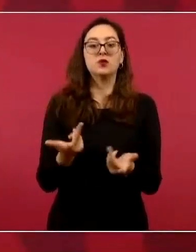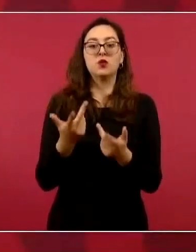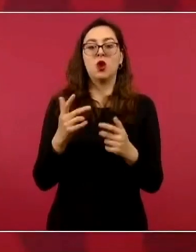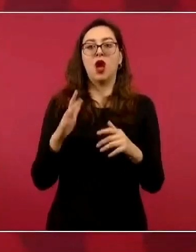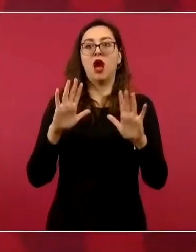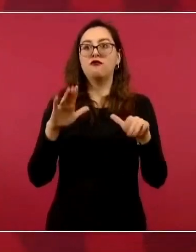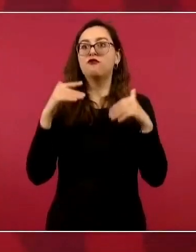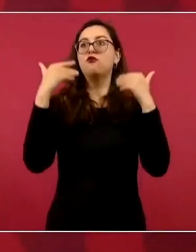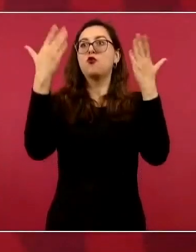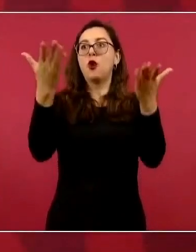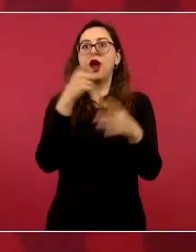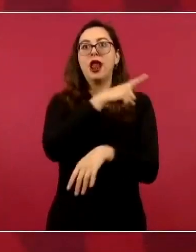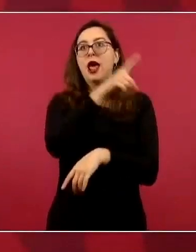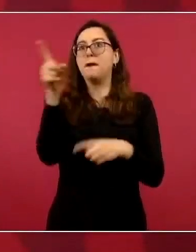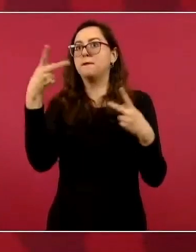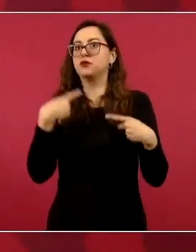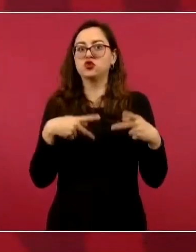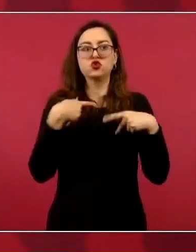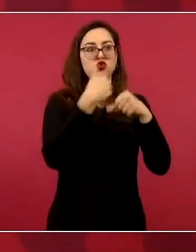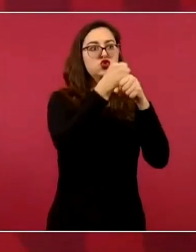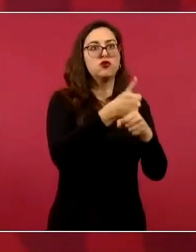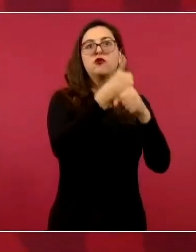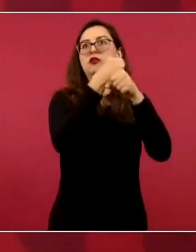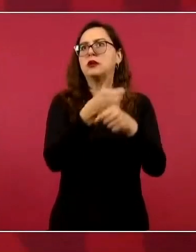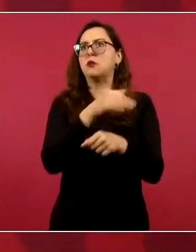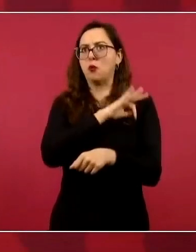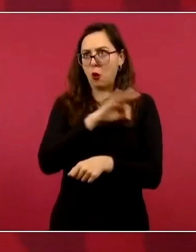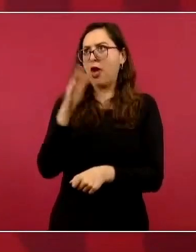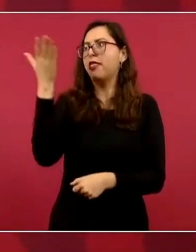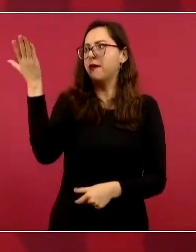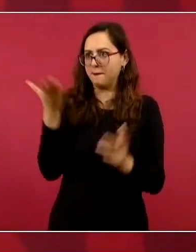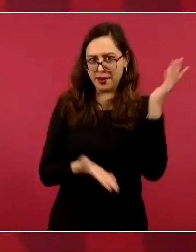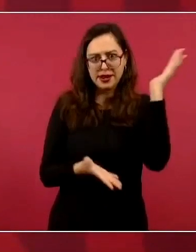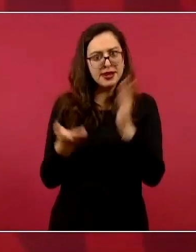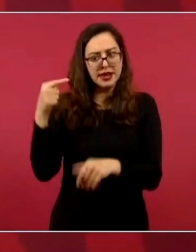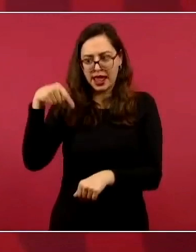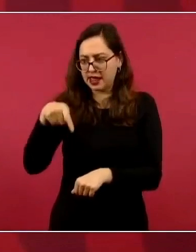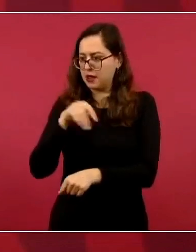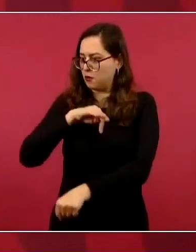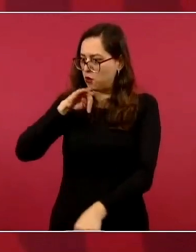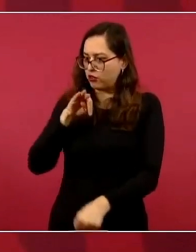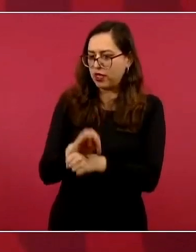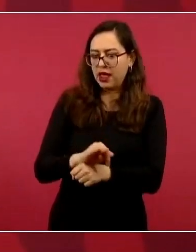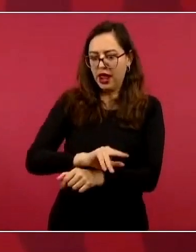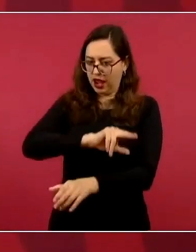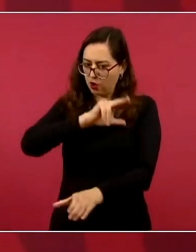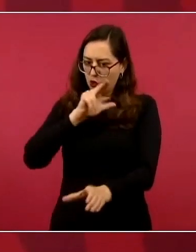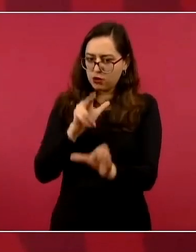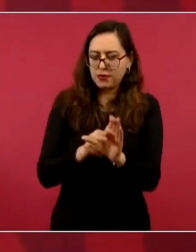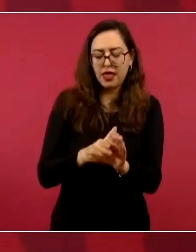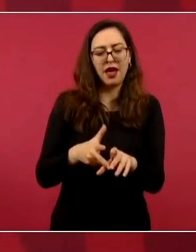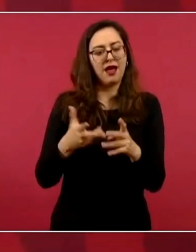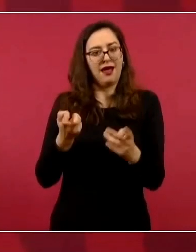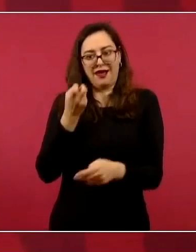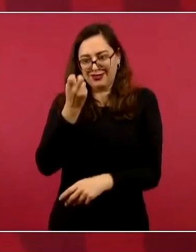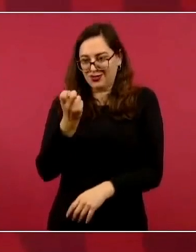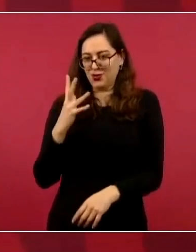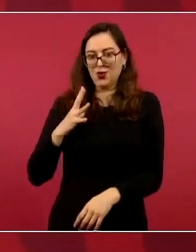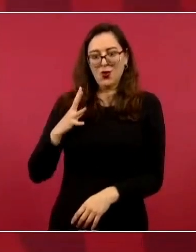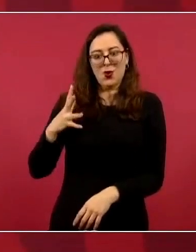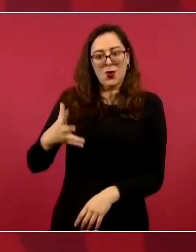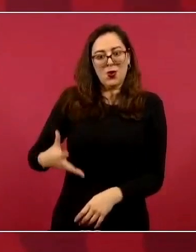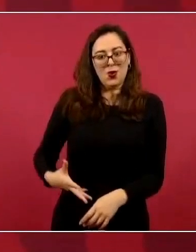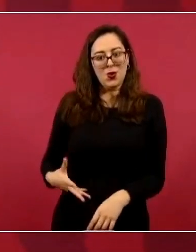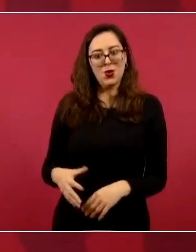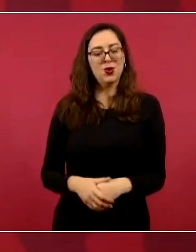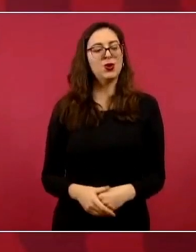perseguidos de otros países, no sólo